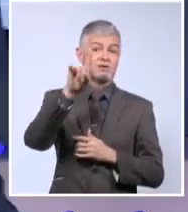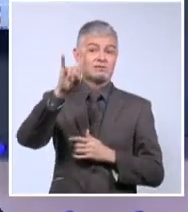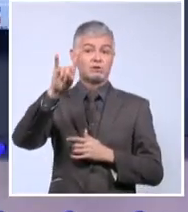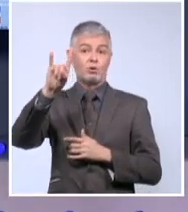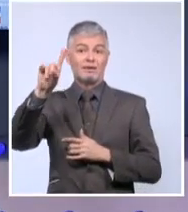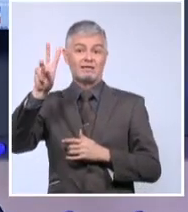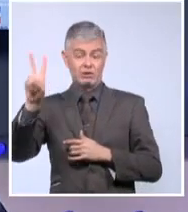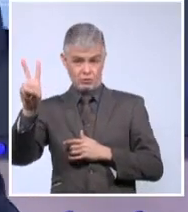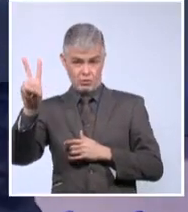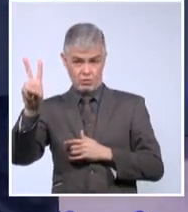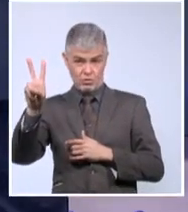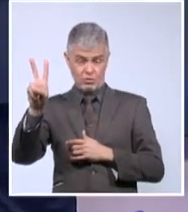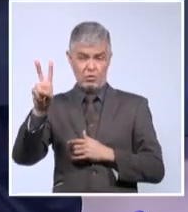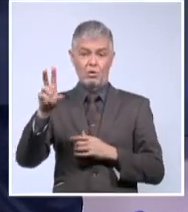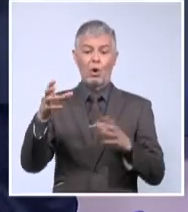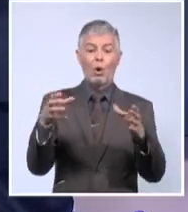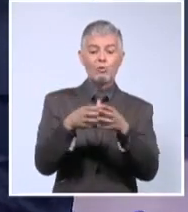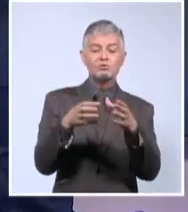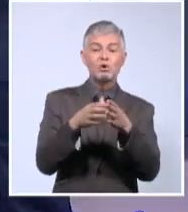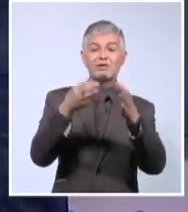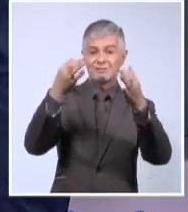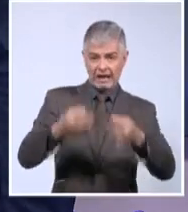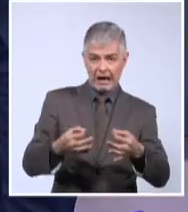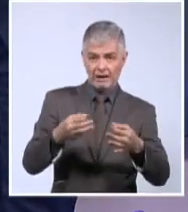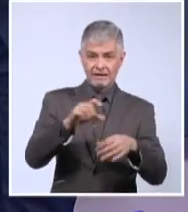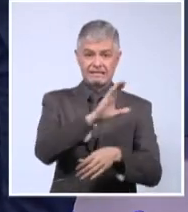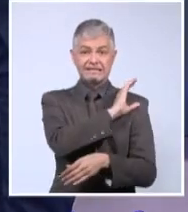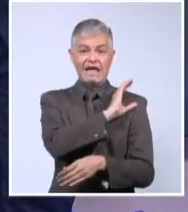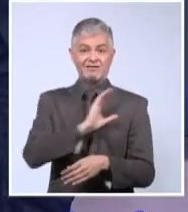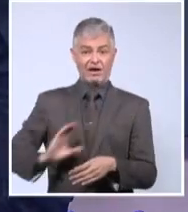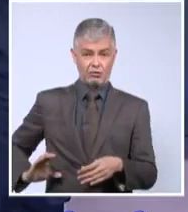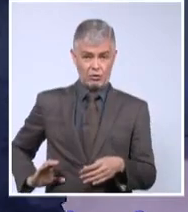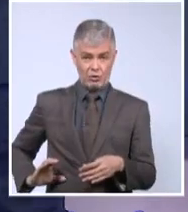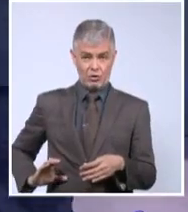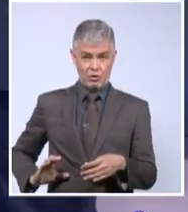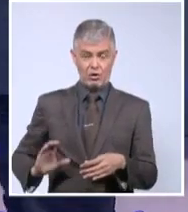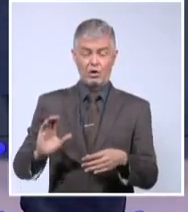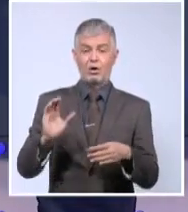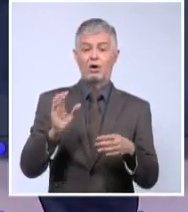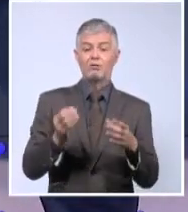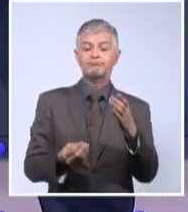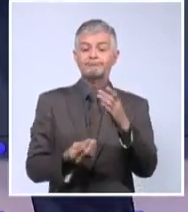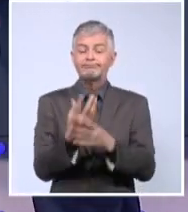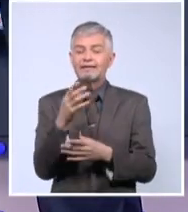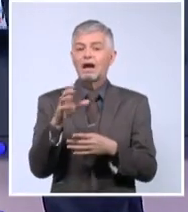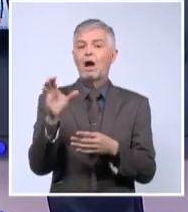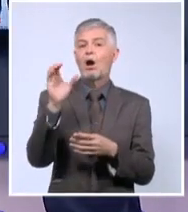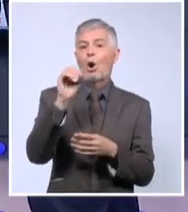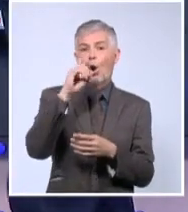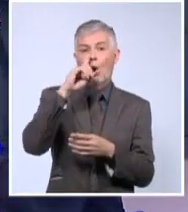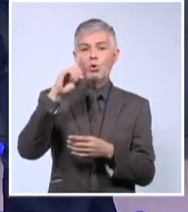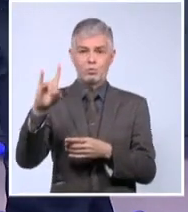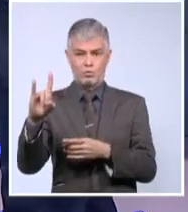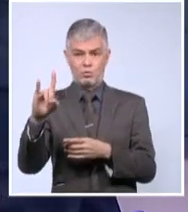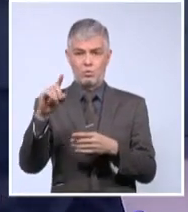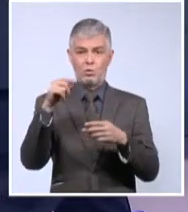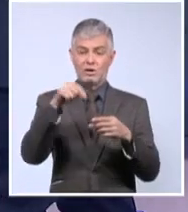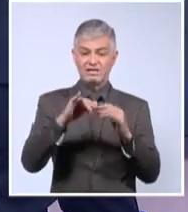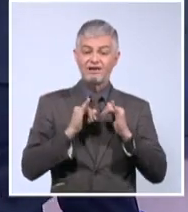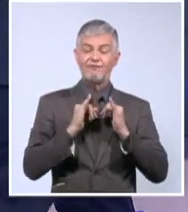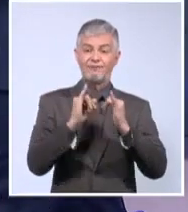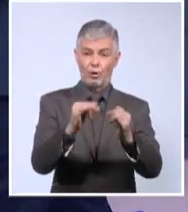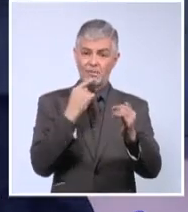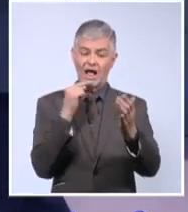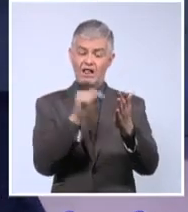de la Verdad para el Salvador, formada por las Naciones Unidas, Naciones Unidas, nombró en su informe a este